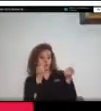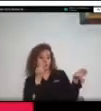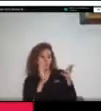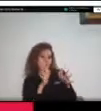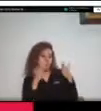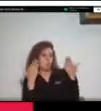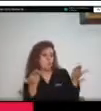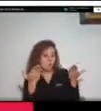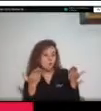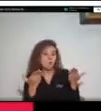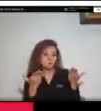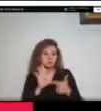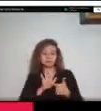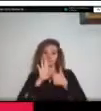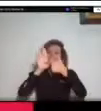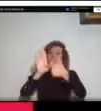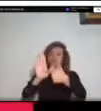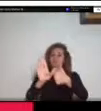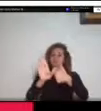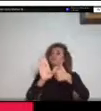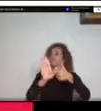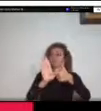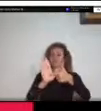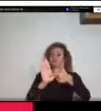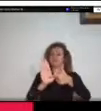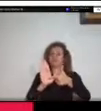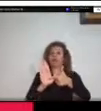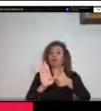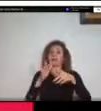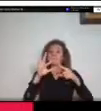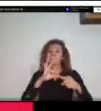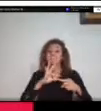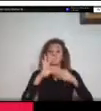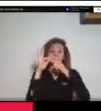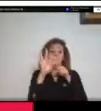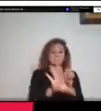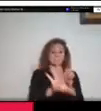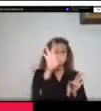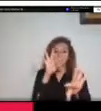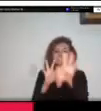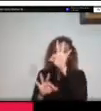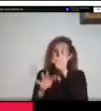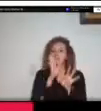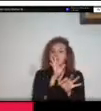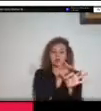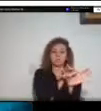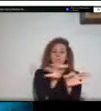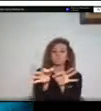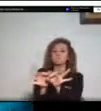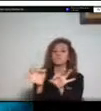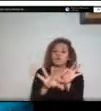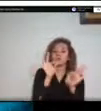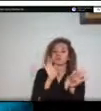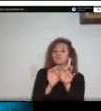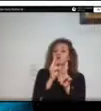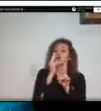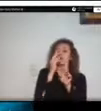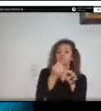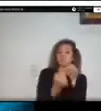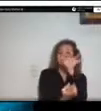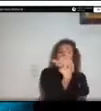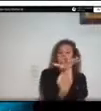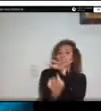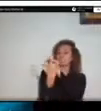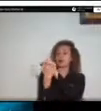presento lo que denominamos priorización de municipios en el departamento del META por frecuencia de eventos para el manejo de inundaciones y movimientos en